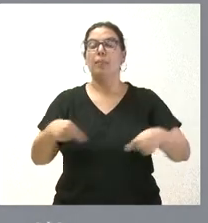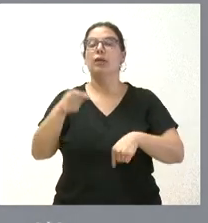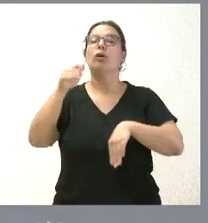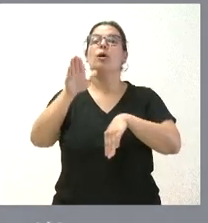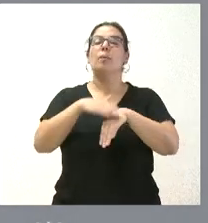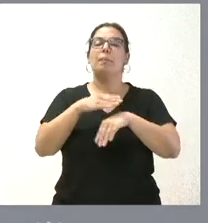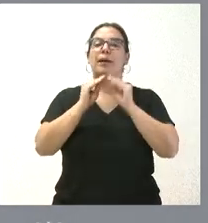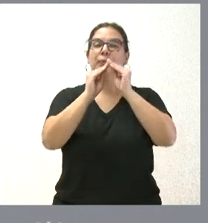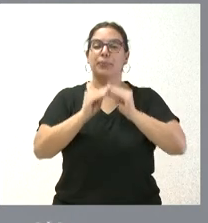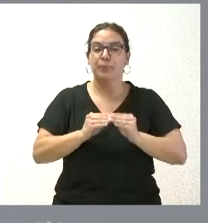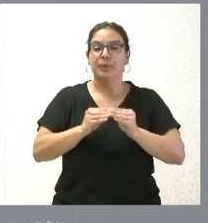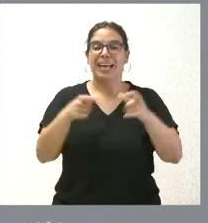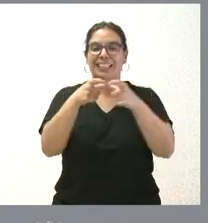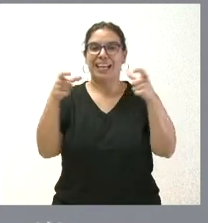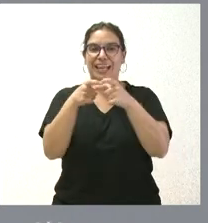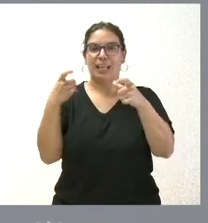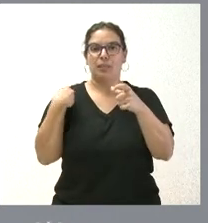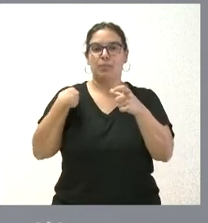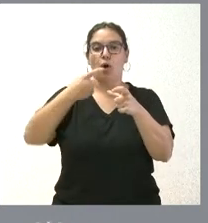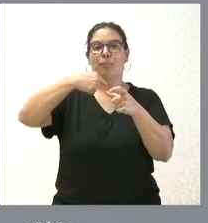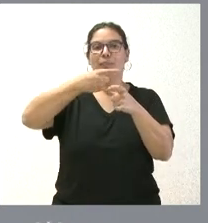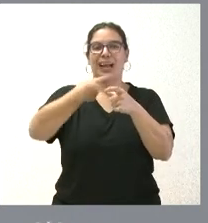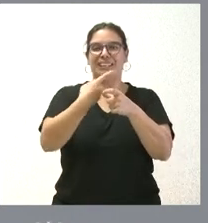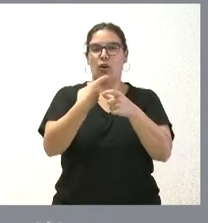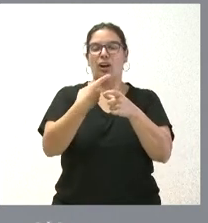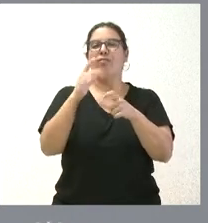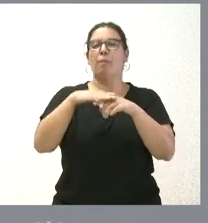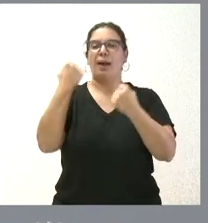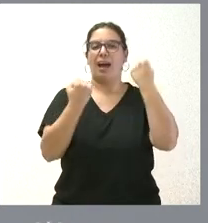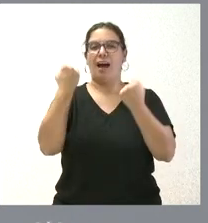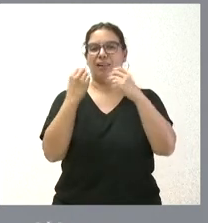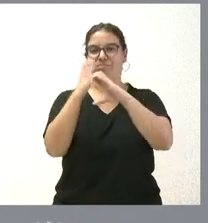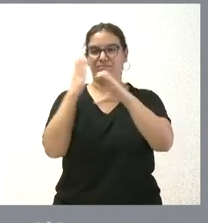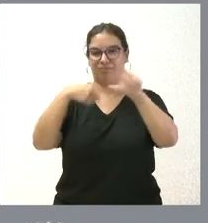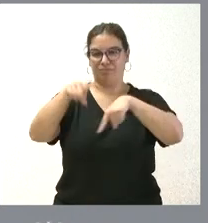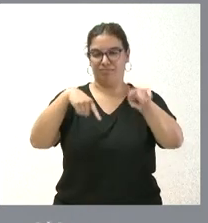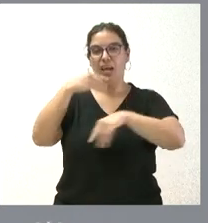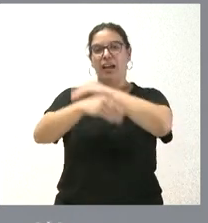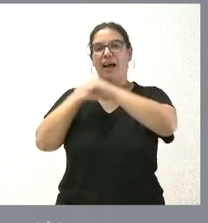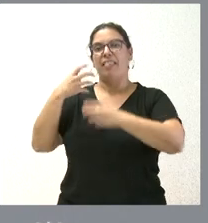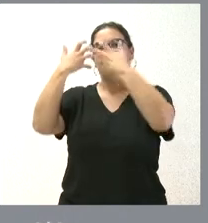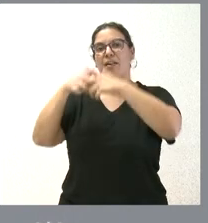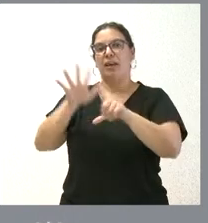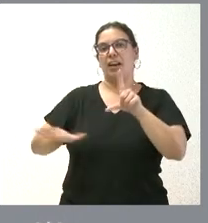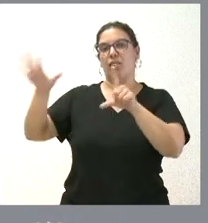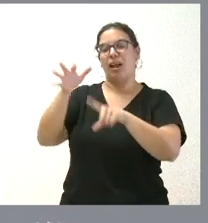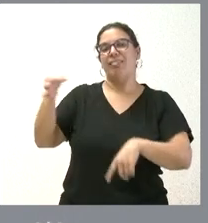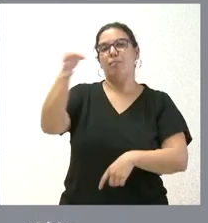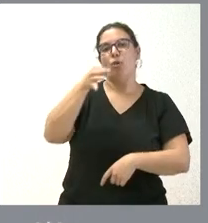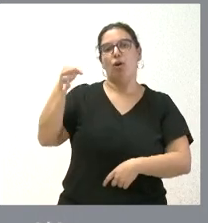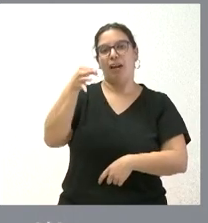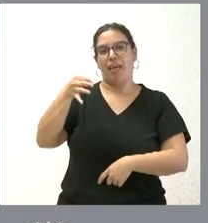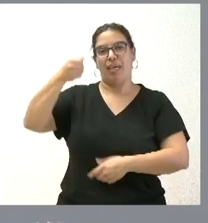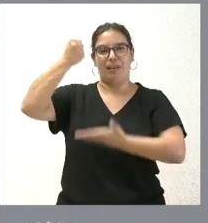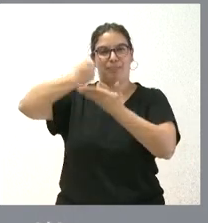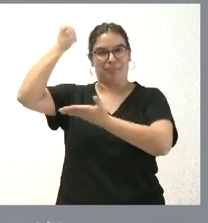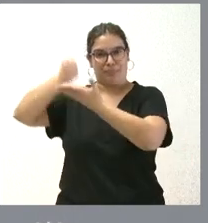digital destinadas al transporte por carretera durante los próximos cuatro años. Lo hará la Fábrica Nacional de Moneda y Timbre, se distribuirá a través